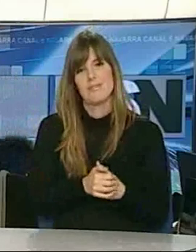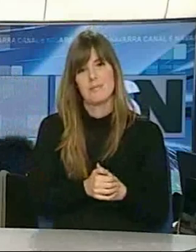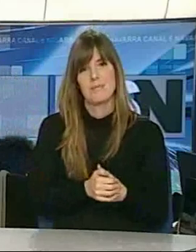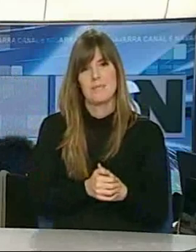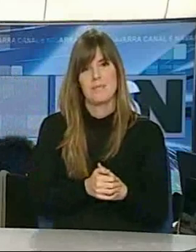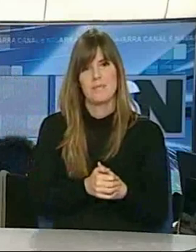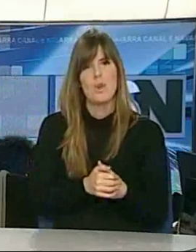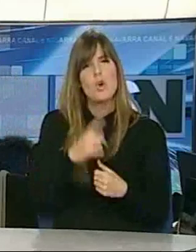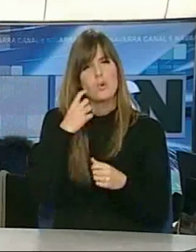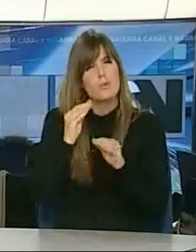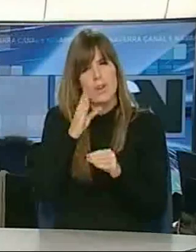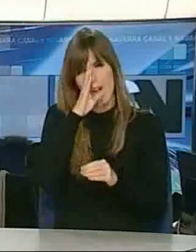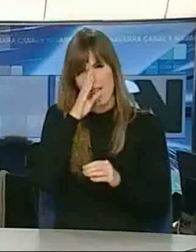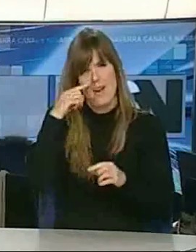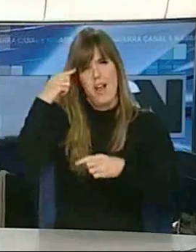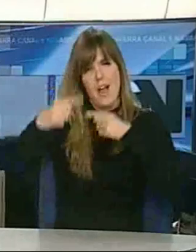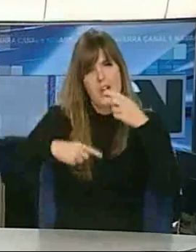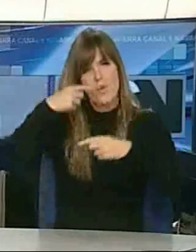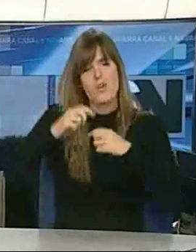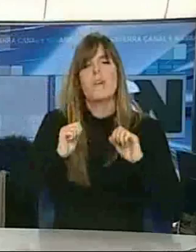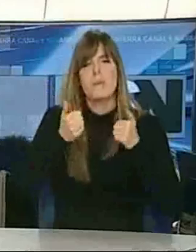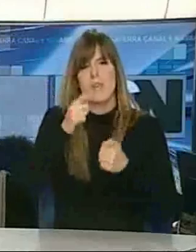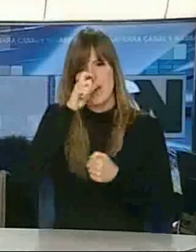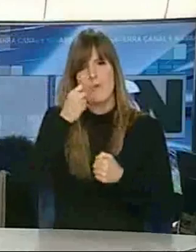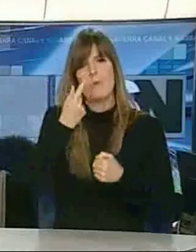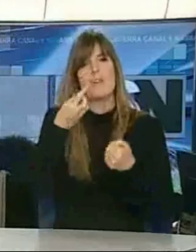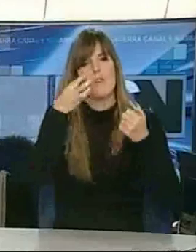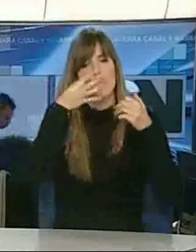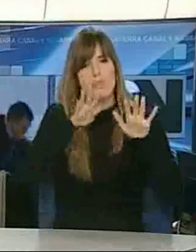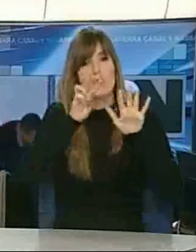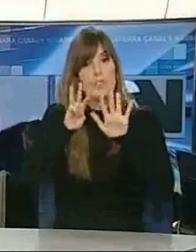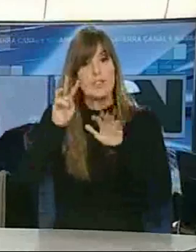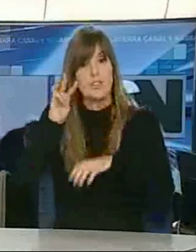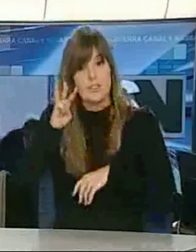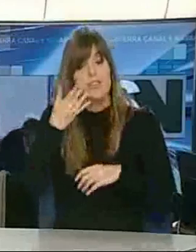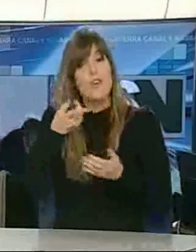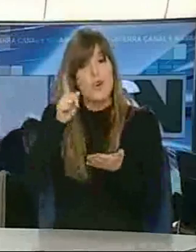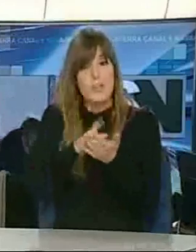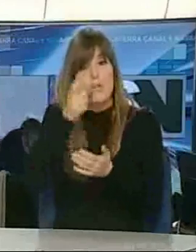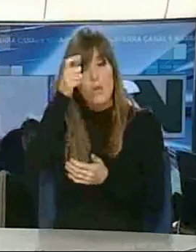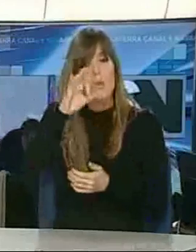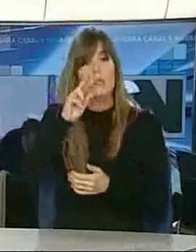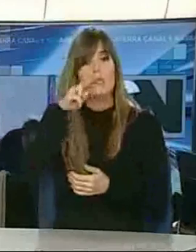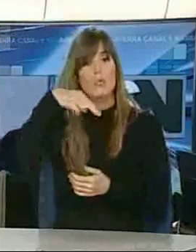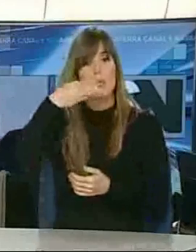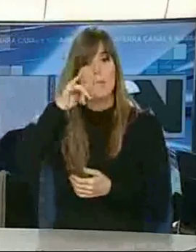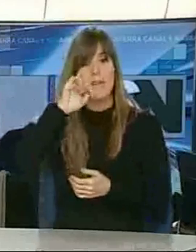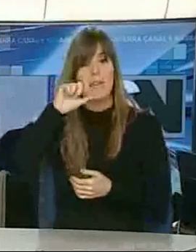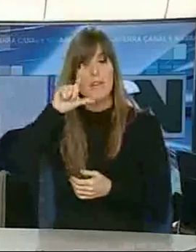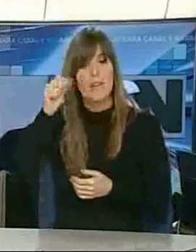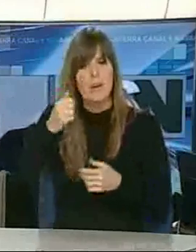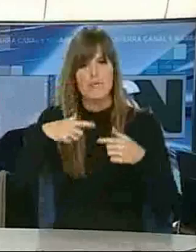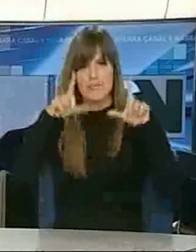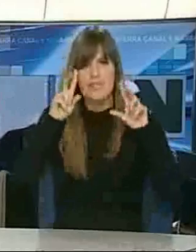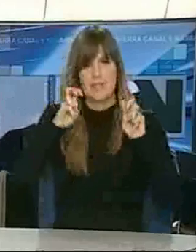Una tradición que se lleva celebrando desde 1983 y que un año más ha convertido a Zumbilla en capital del carnaval.